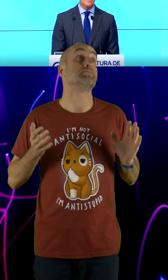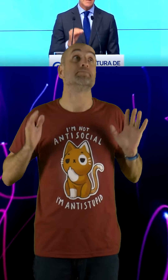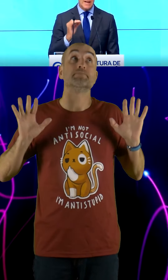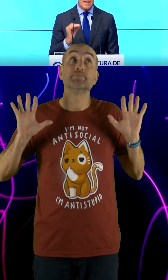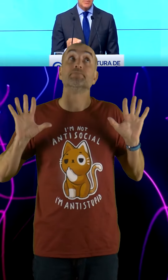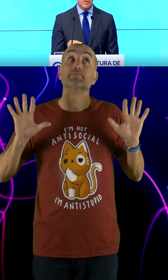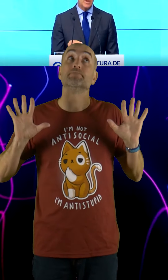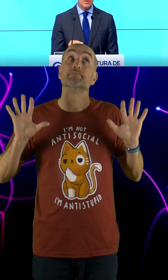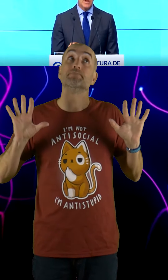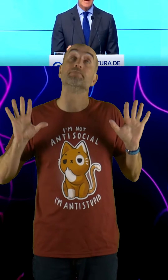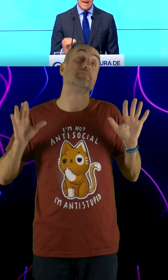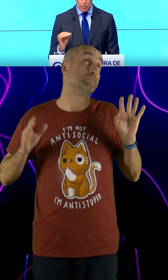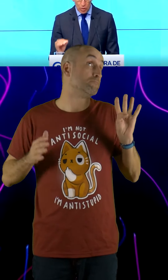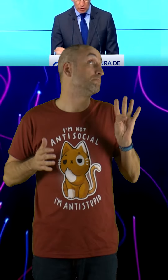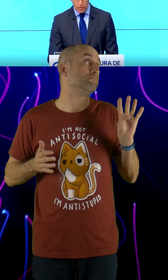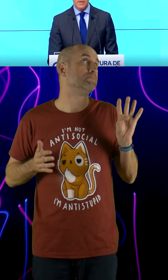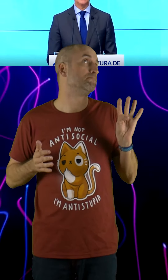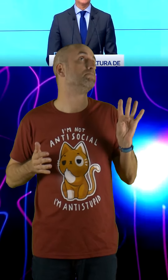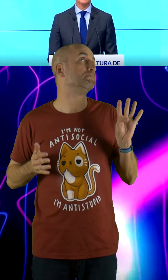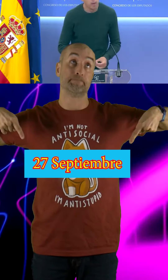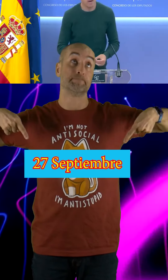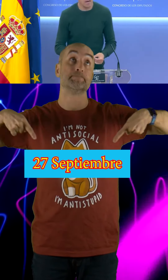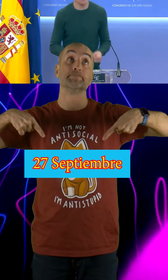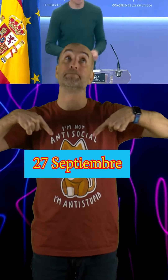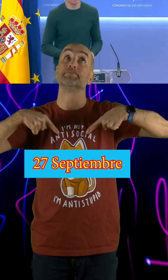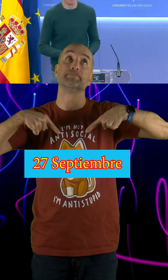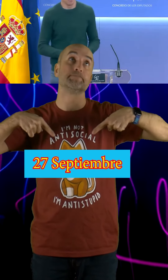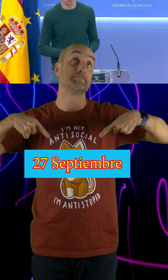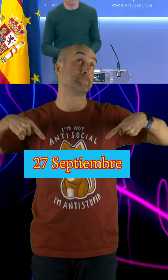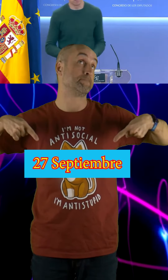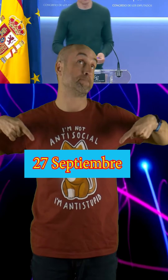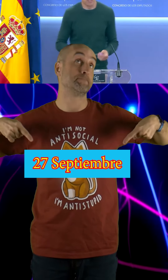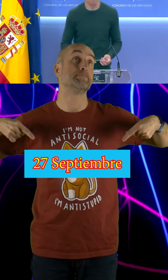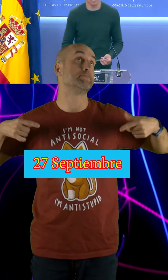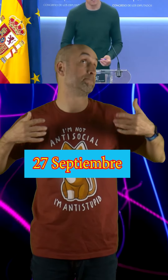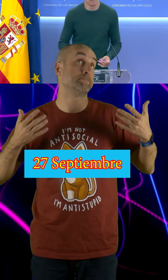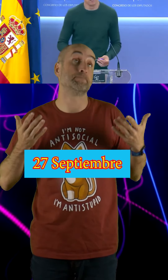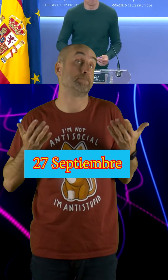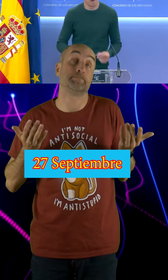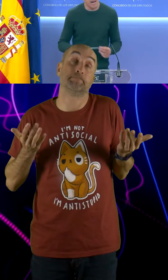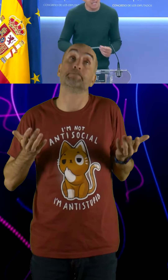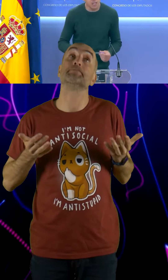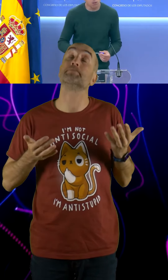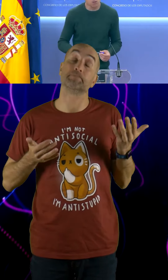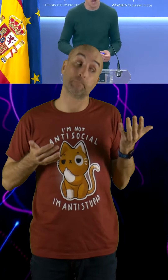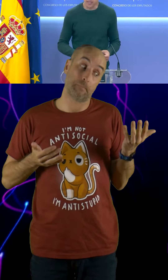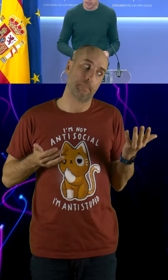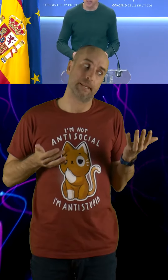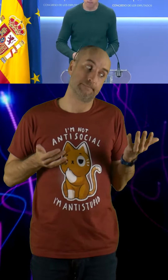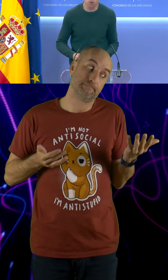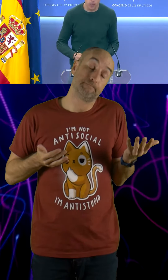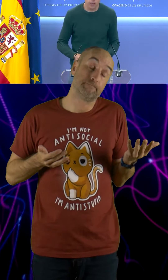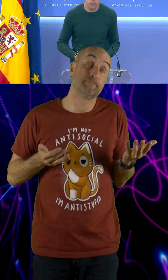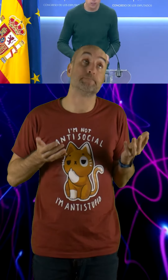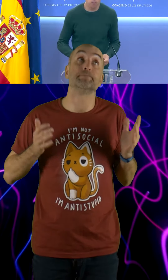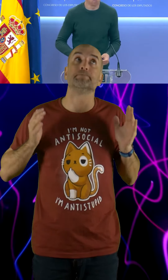del 10% de IVA al 4% de IVA. Bajarle el IVA a los alimentos significa bajárselo a quienes